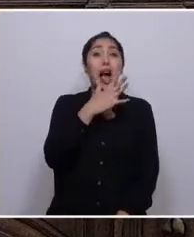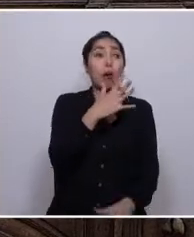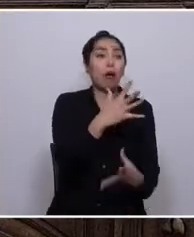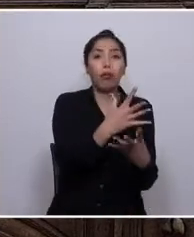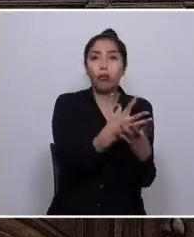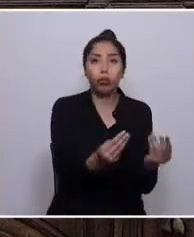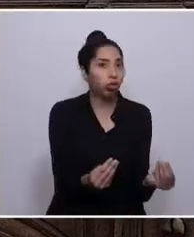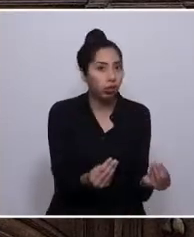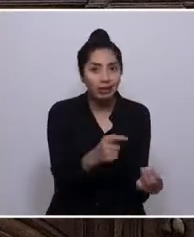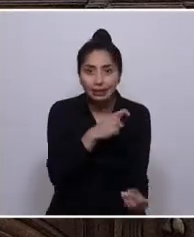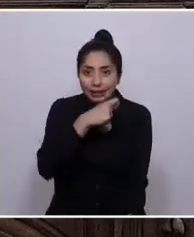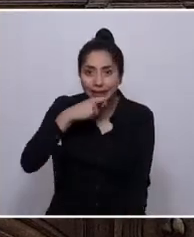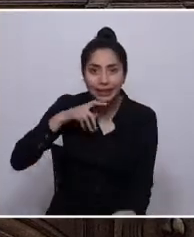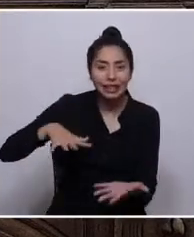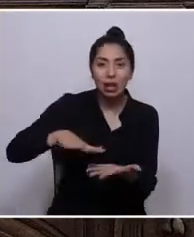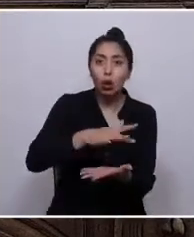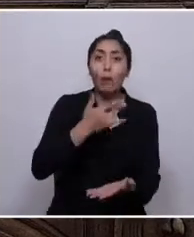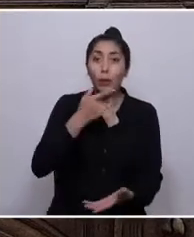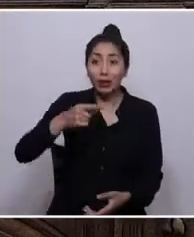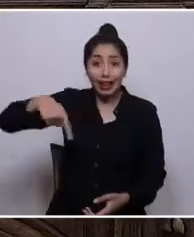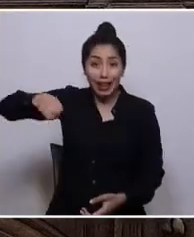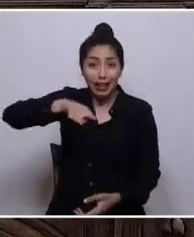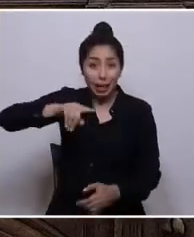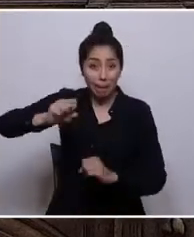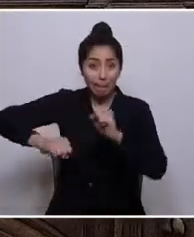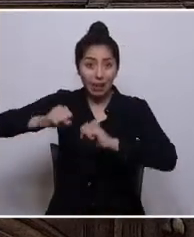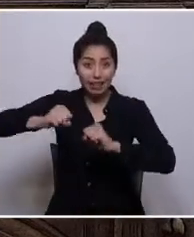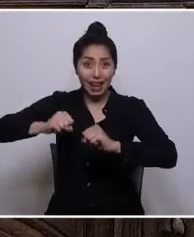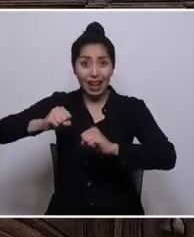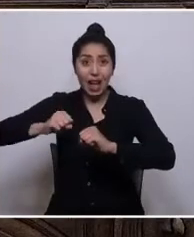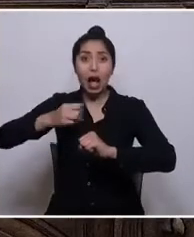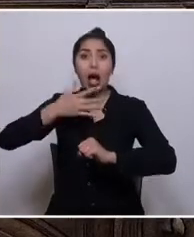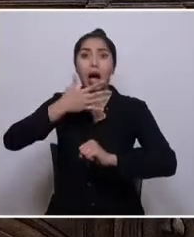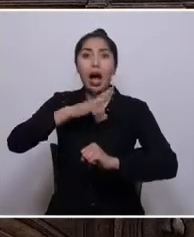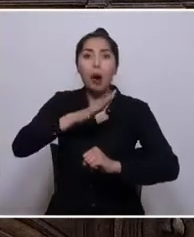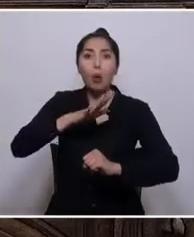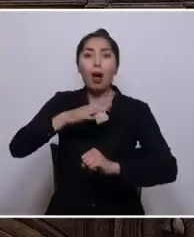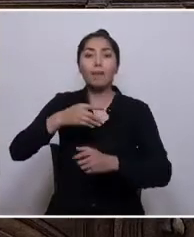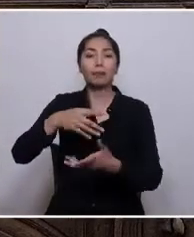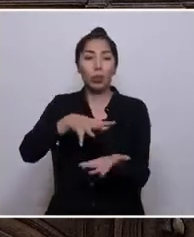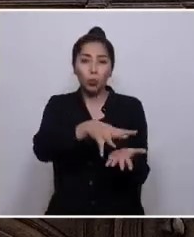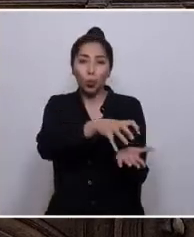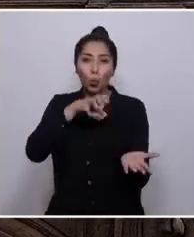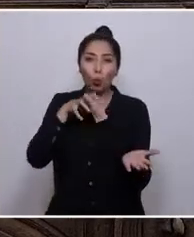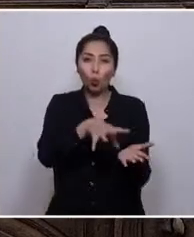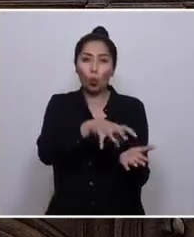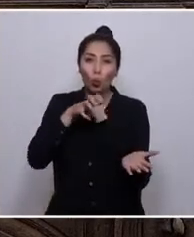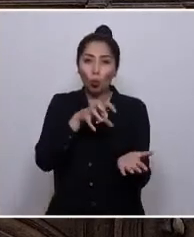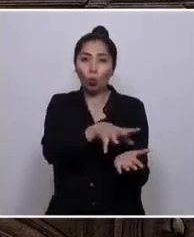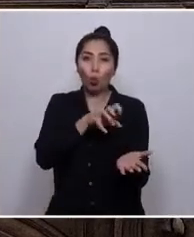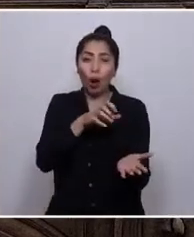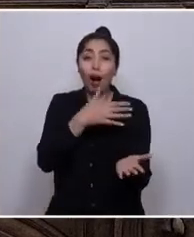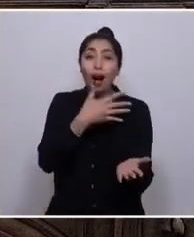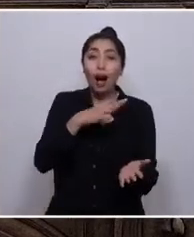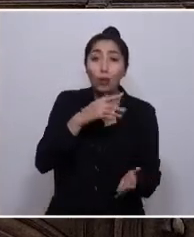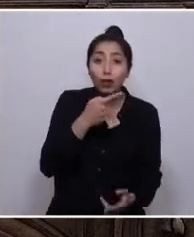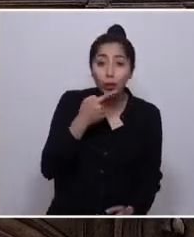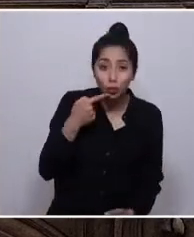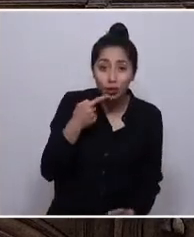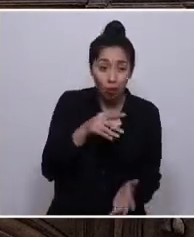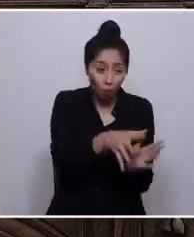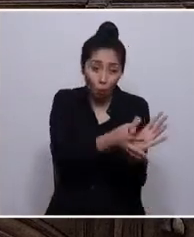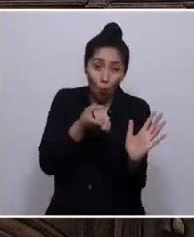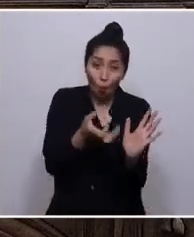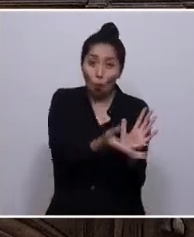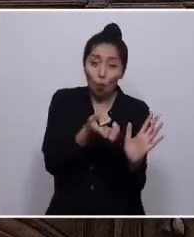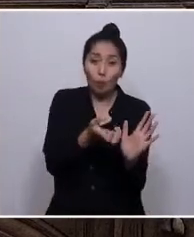Sí, porque lo que extrae en exagua, agua salinizada que se vincula con el agua dulce de la cuenca. No puedo dejar de mencionar